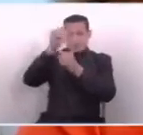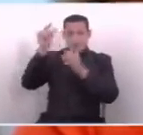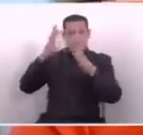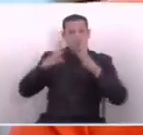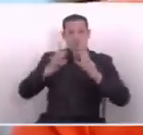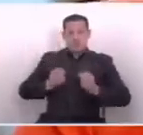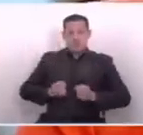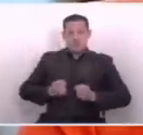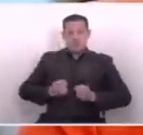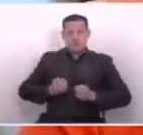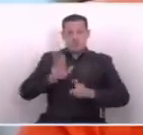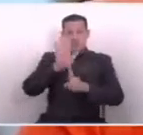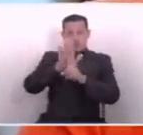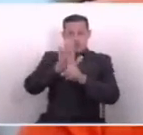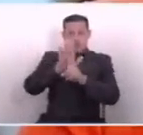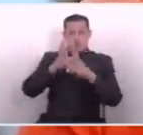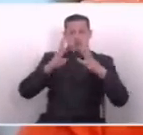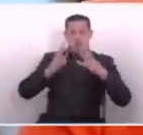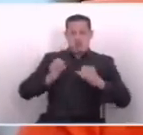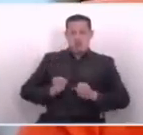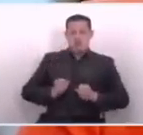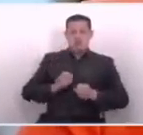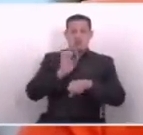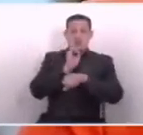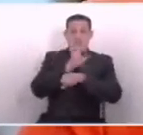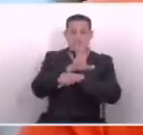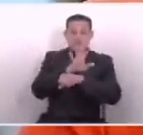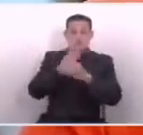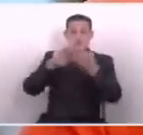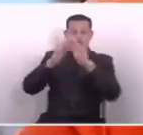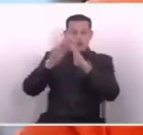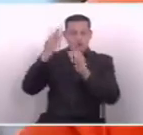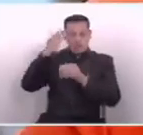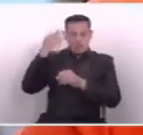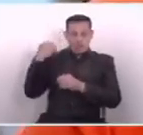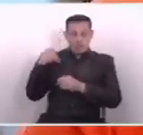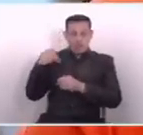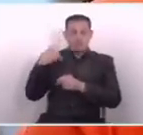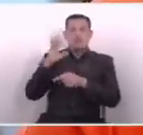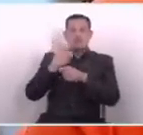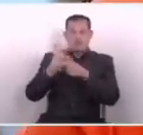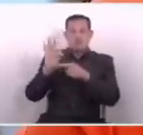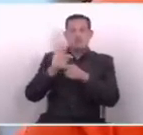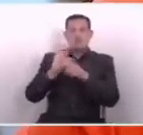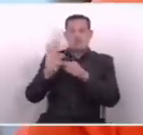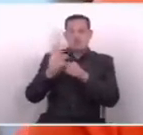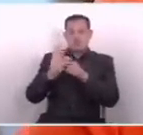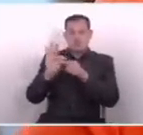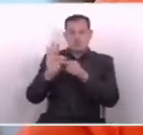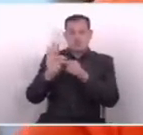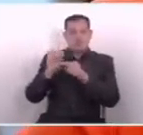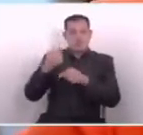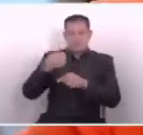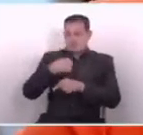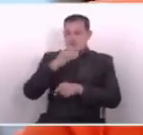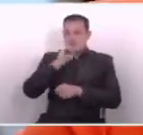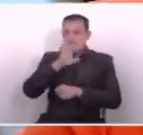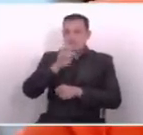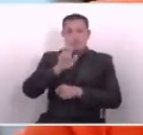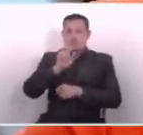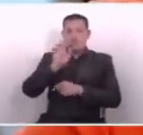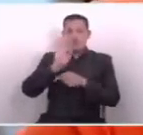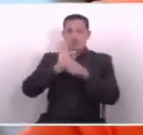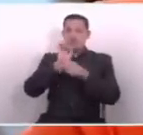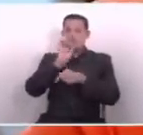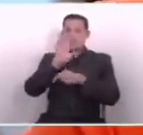gobierno de su gobierno han dicho que Ciudad Mujer es funcional. No lo he dicho yo, lo han dicho